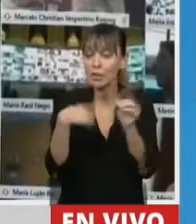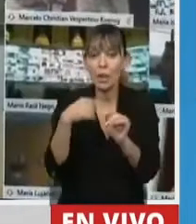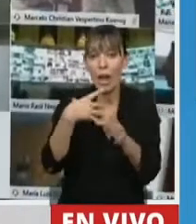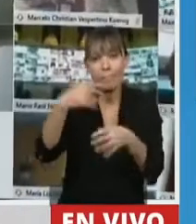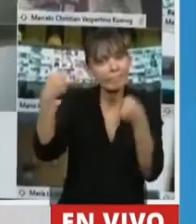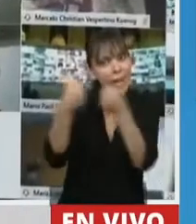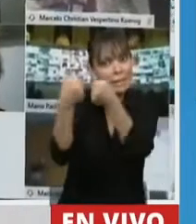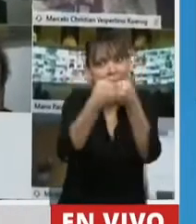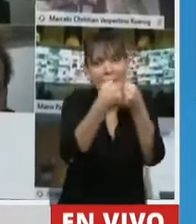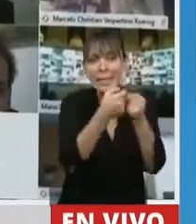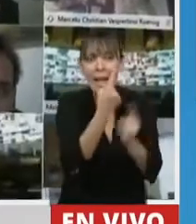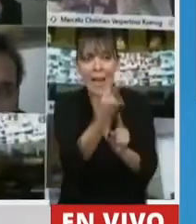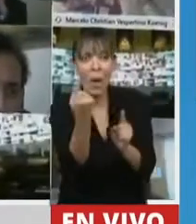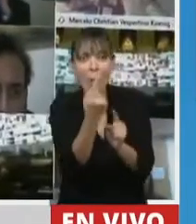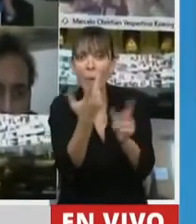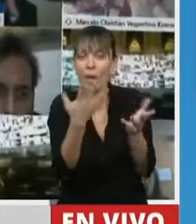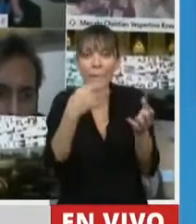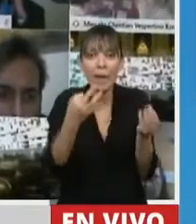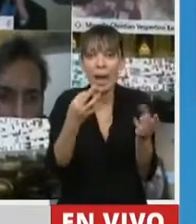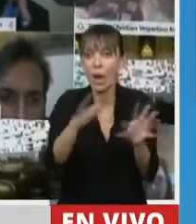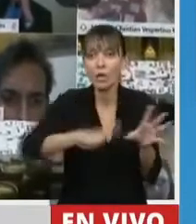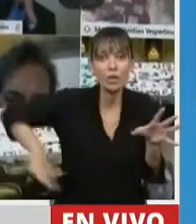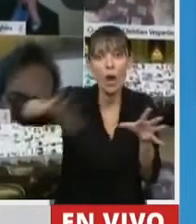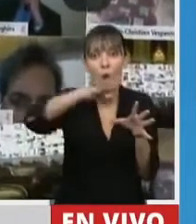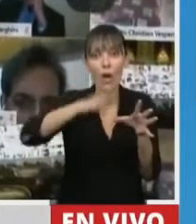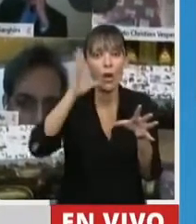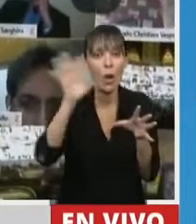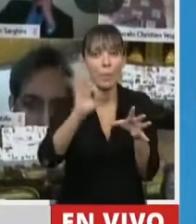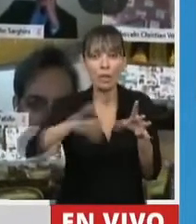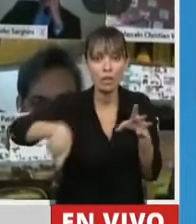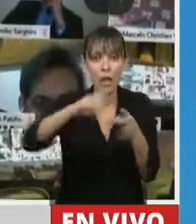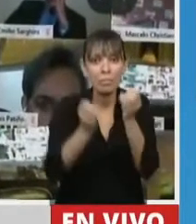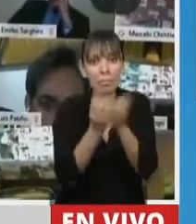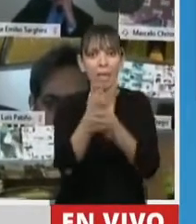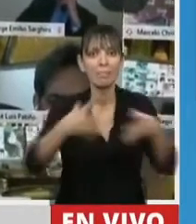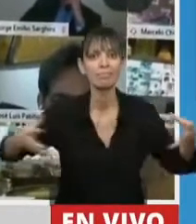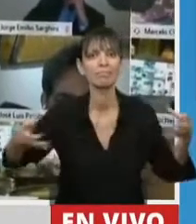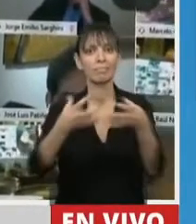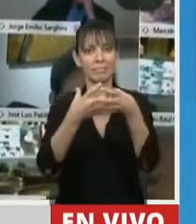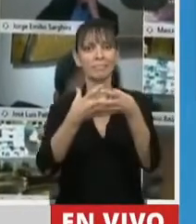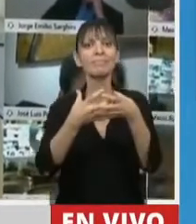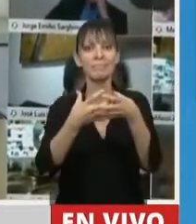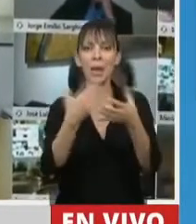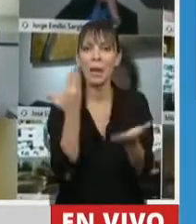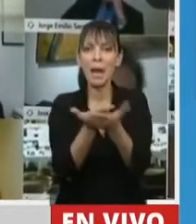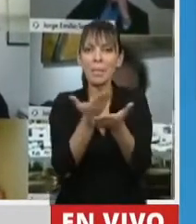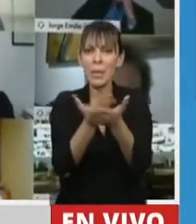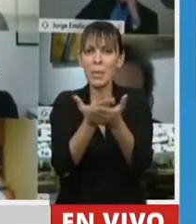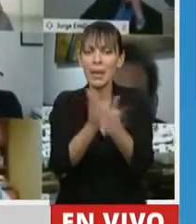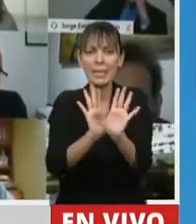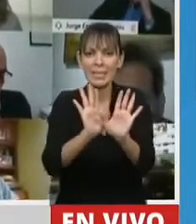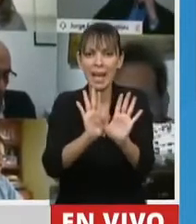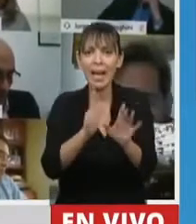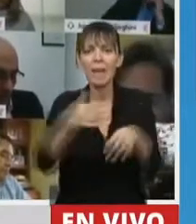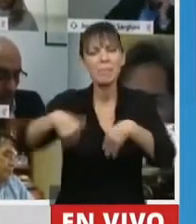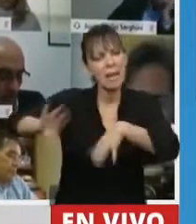cada parte con cada una, porque creo que con la opinión de todos conformamos y hacemos la propuesta más allá